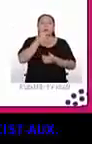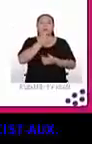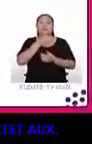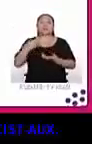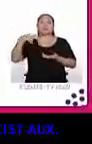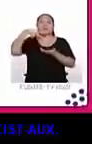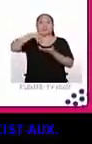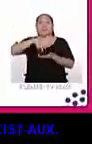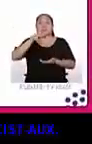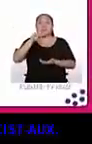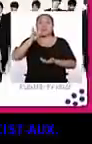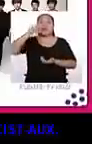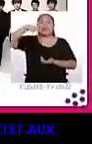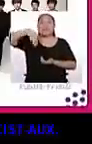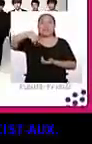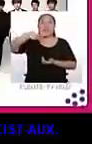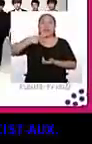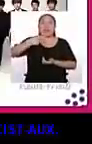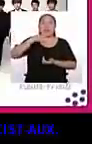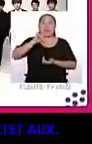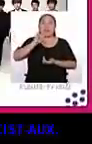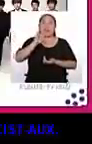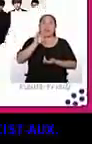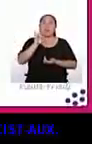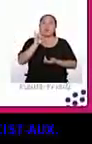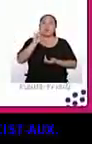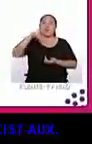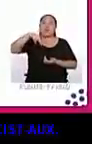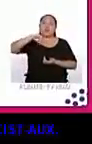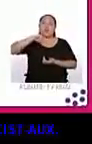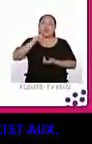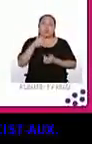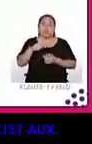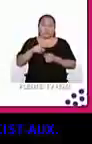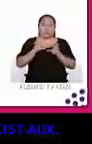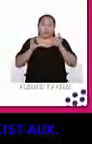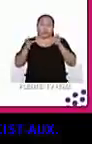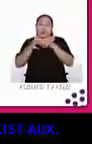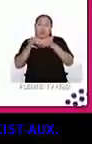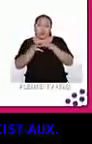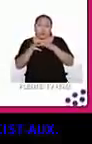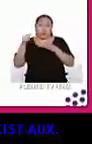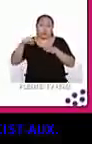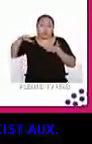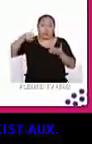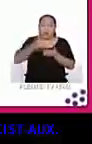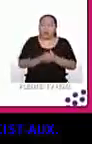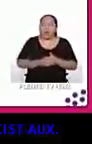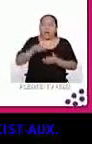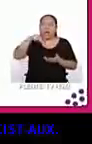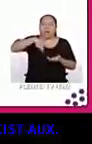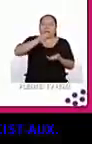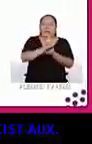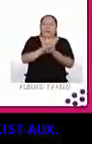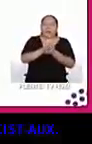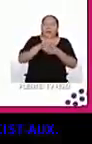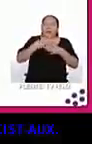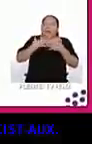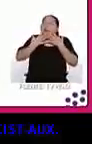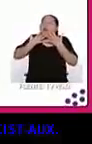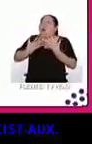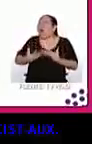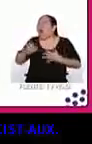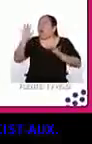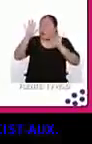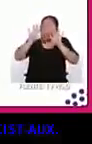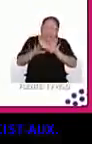surcoreano Kim Jong-hong y la banda Super Junior. Luego de esos dos hitos, el K-pop en Lima se fue al infinito y más